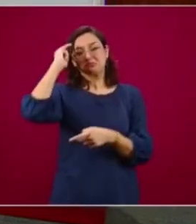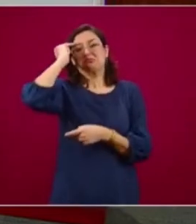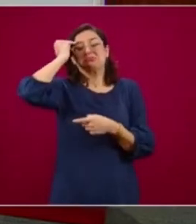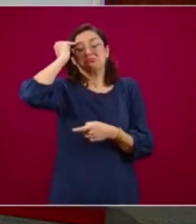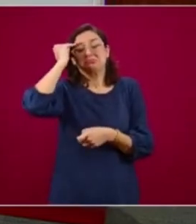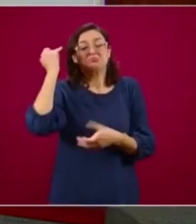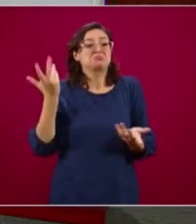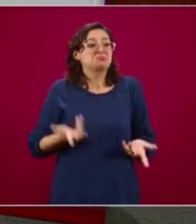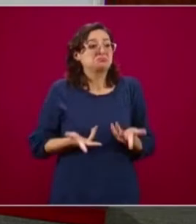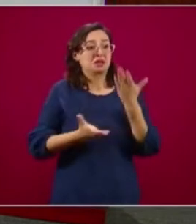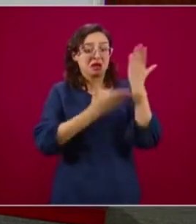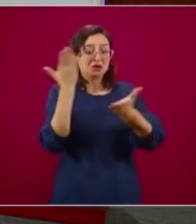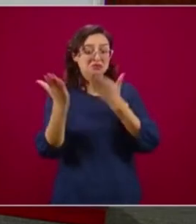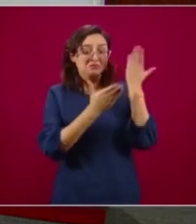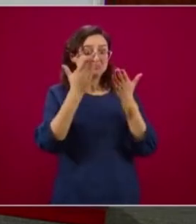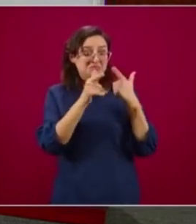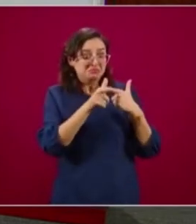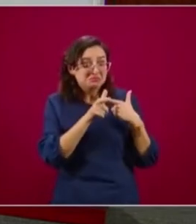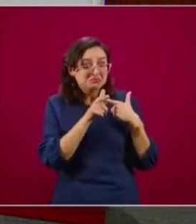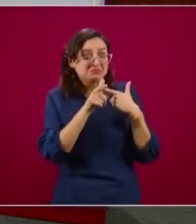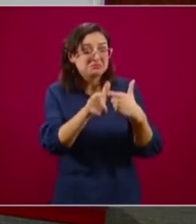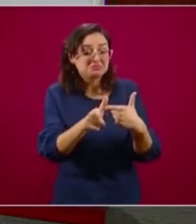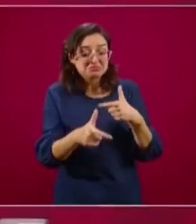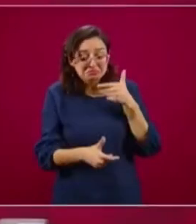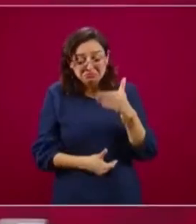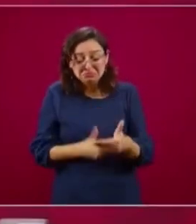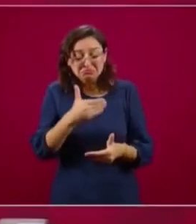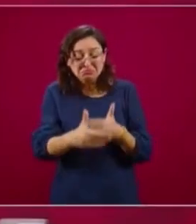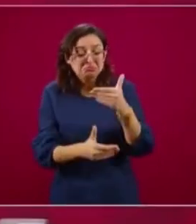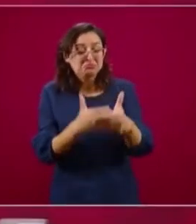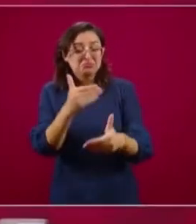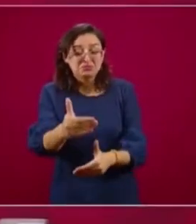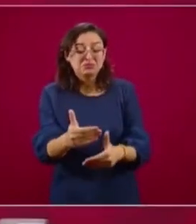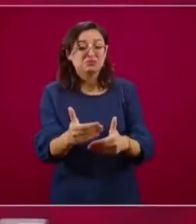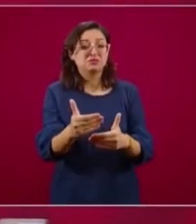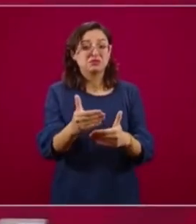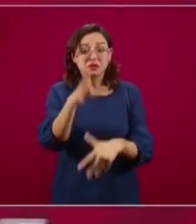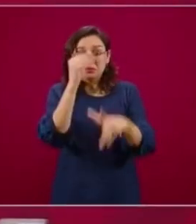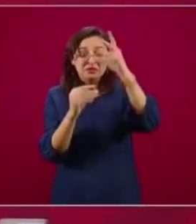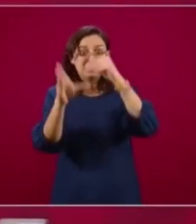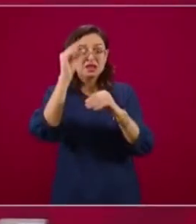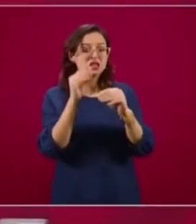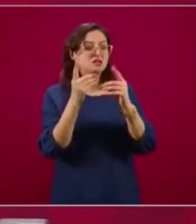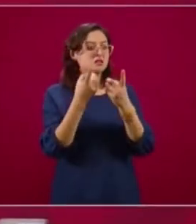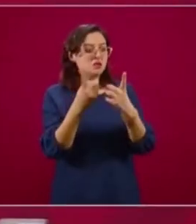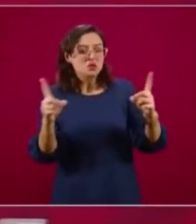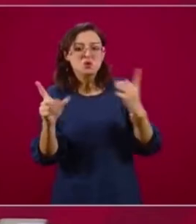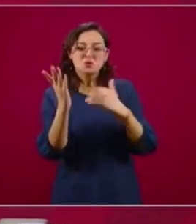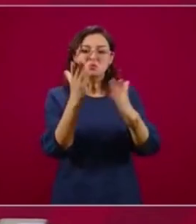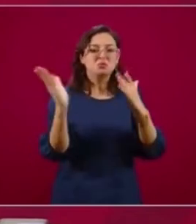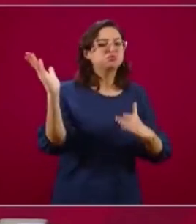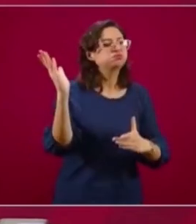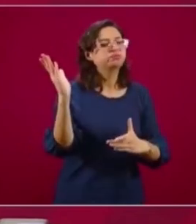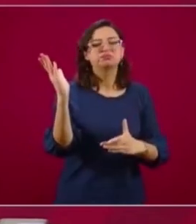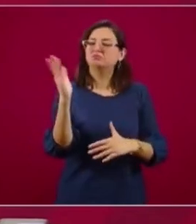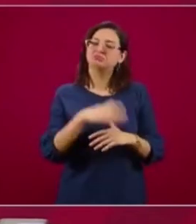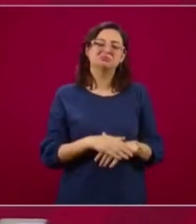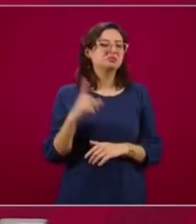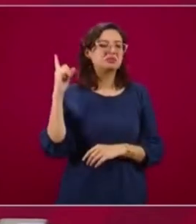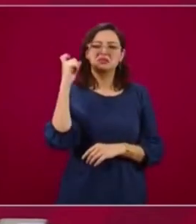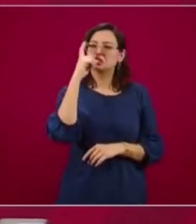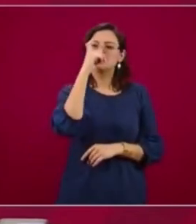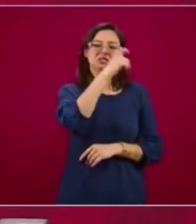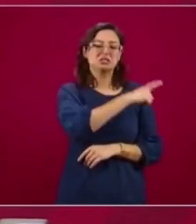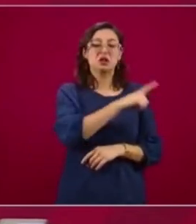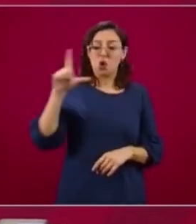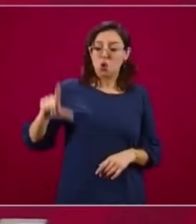progresar, desarrollarse y lejos de la atención de las